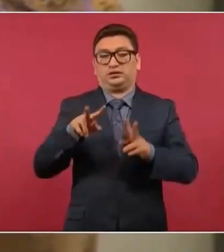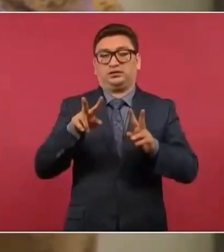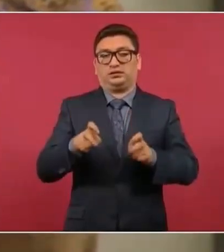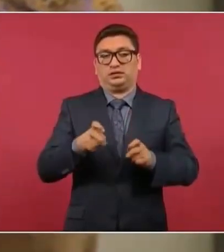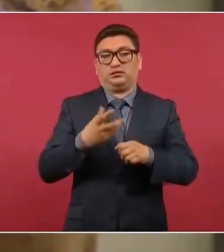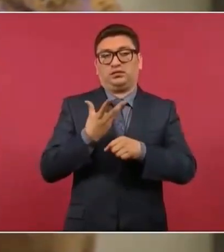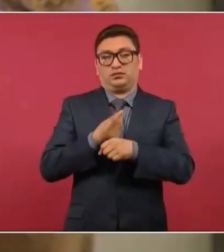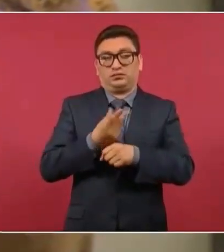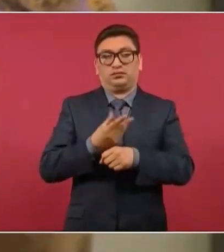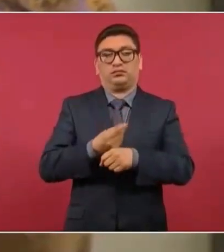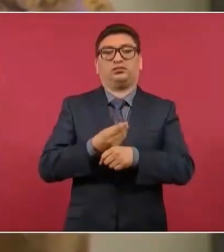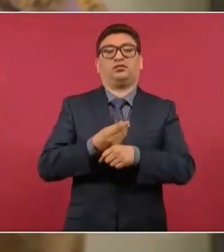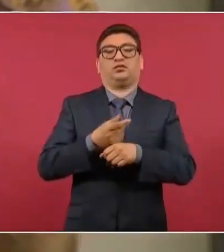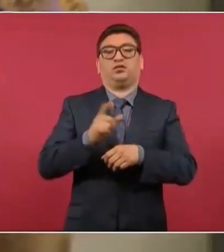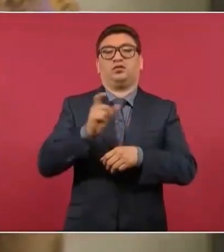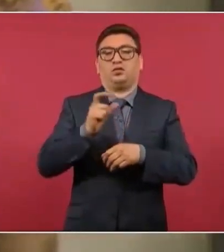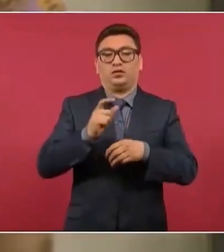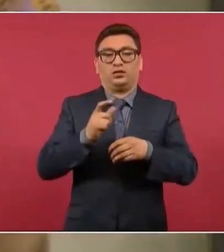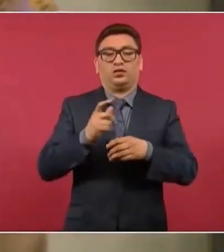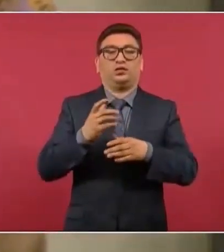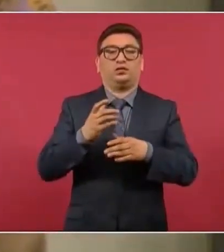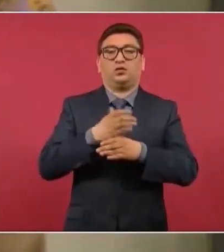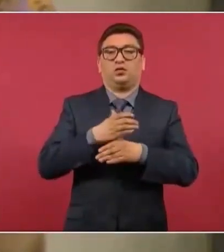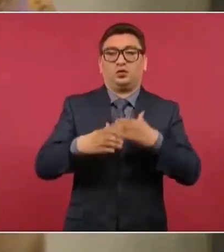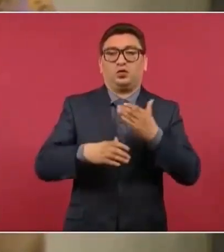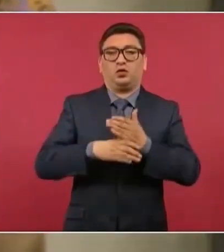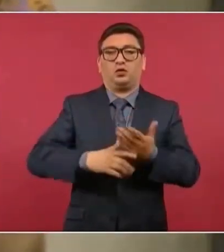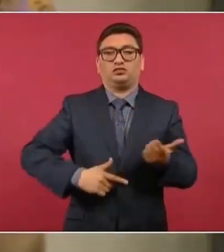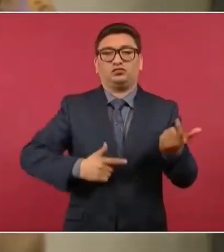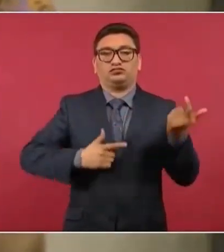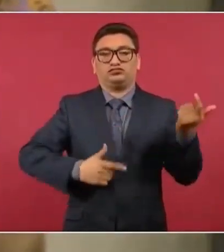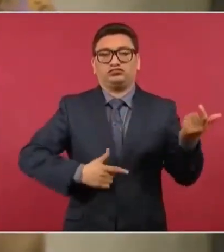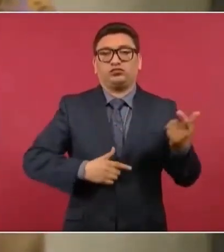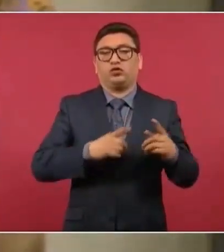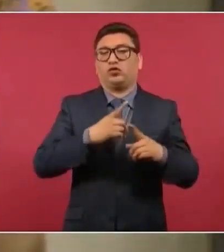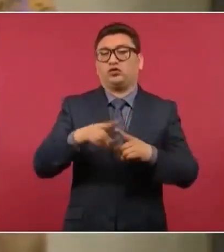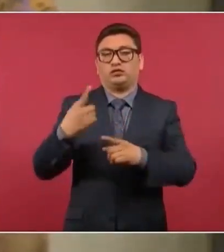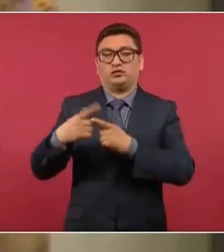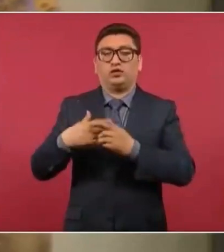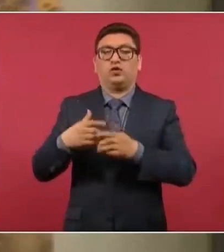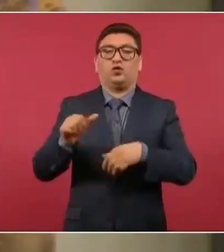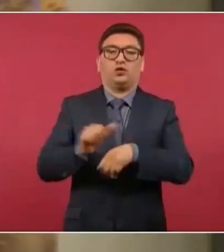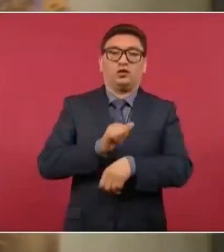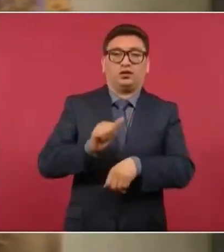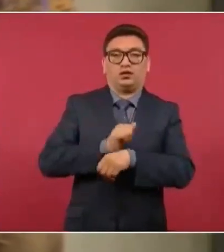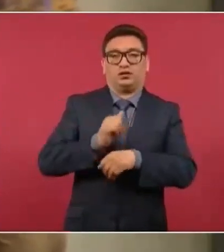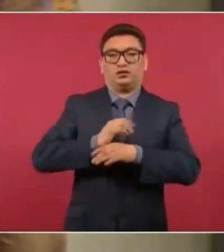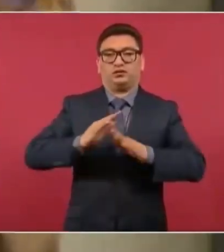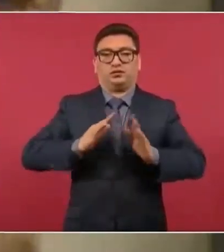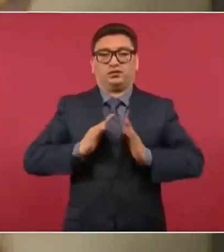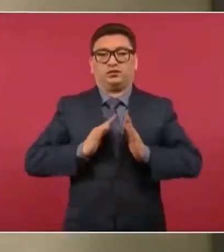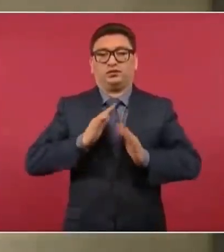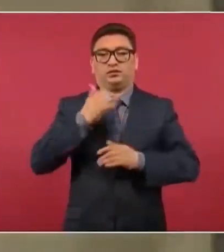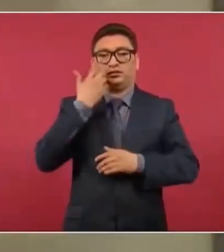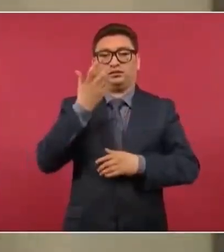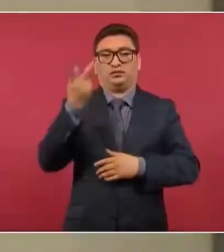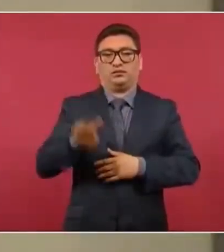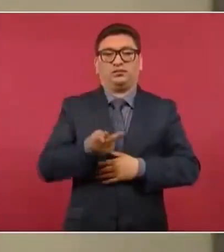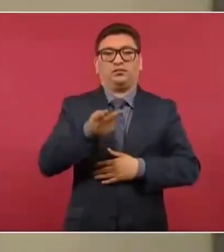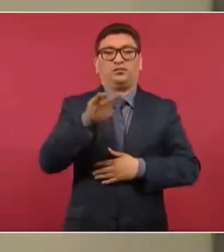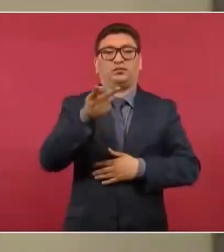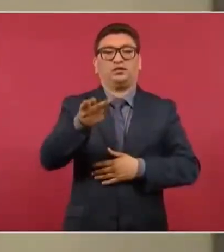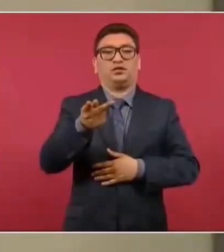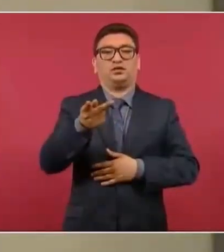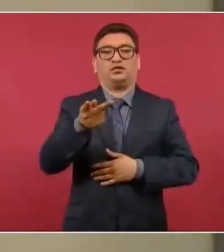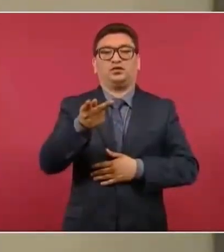refacciones para cuestiones de armamento y de vehículos militares. Pero preguntarle ahí, bueno, pues,